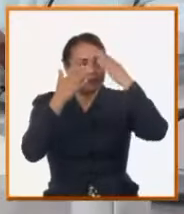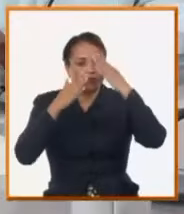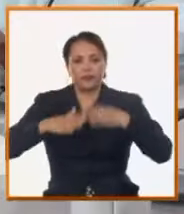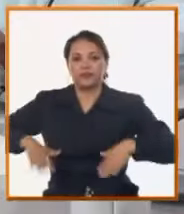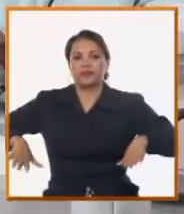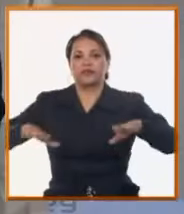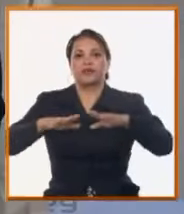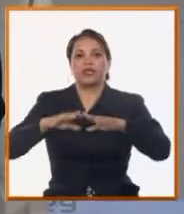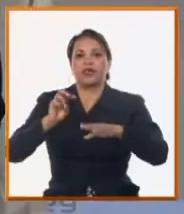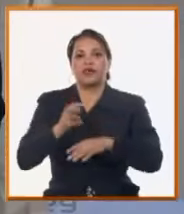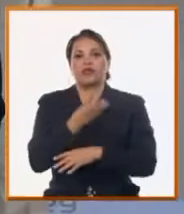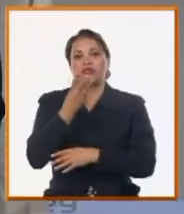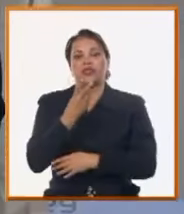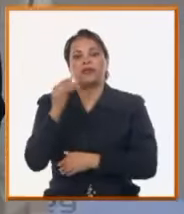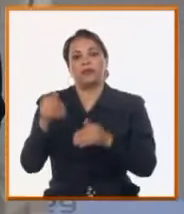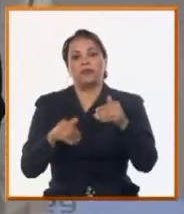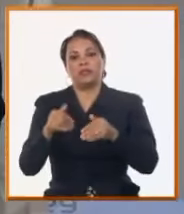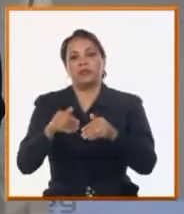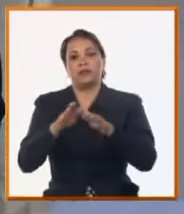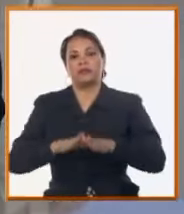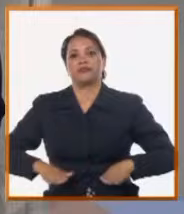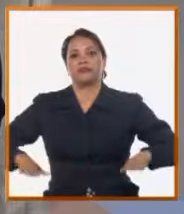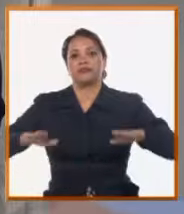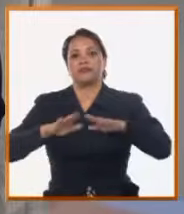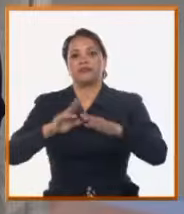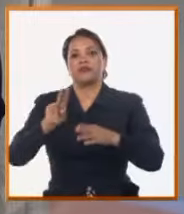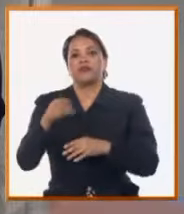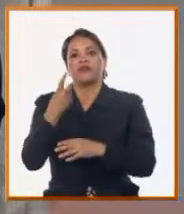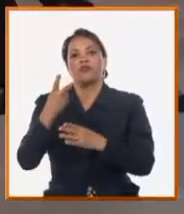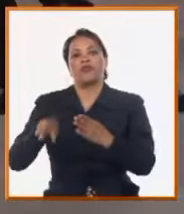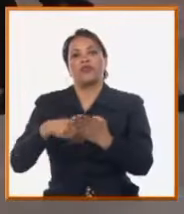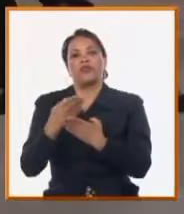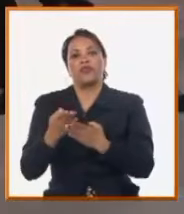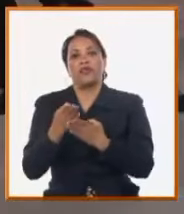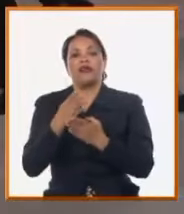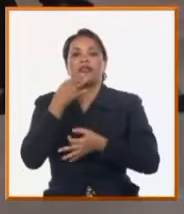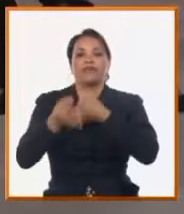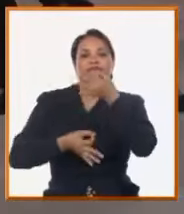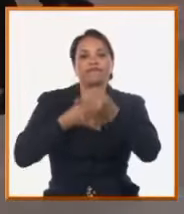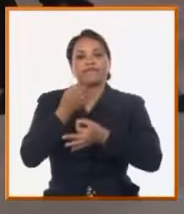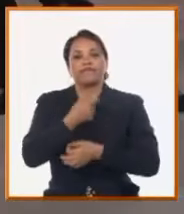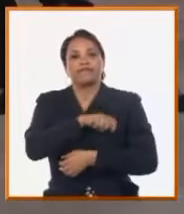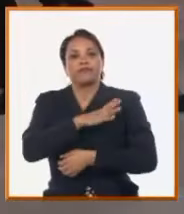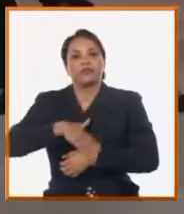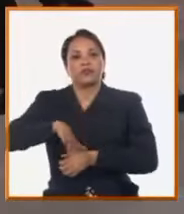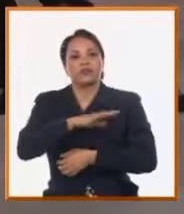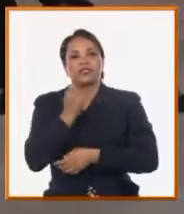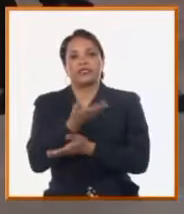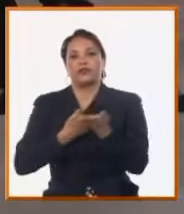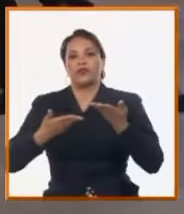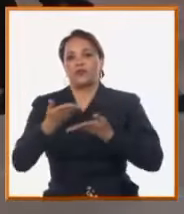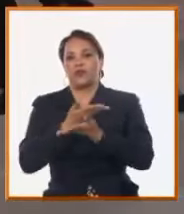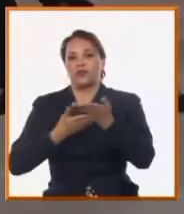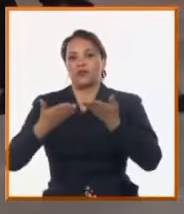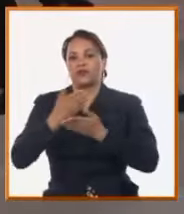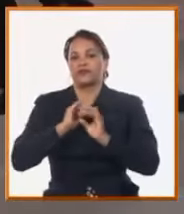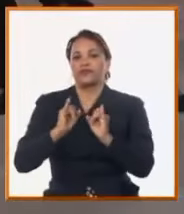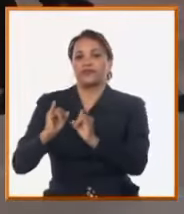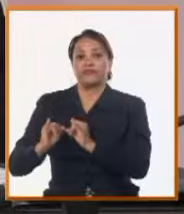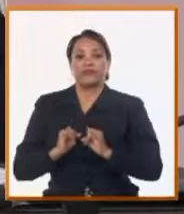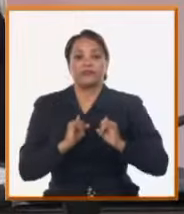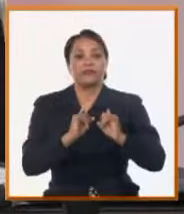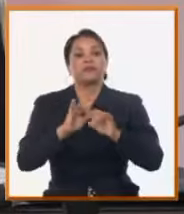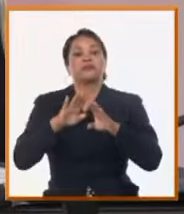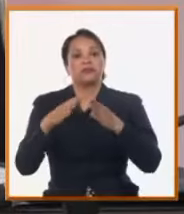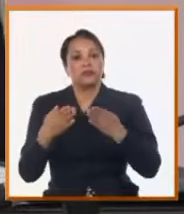ustedes tres por haberme acompañado en estos dos días de trabajo con nuestro pueblo, de opinión, de intercambio, de información, poder